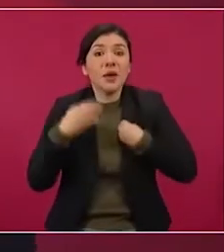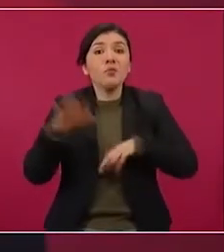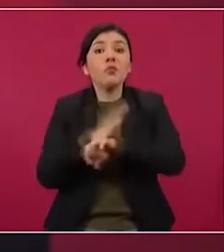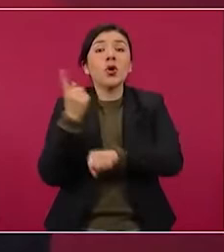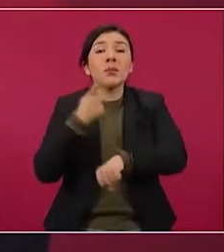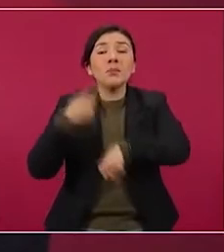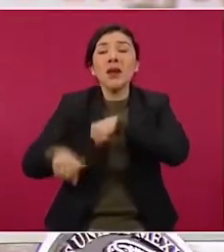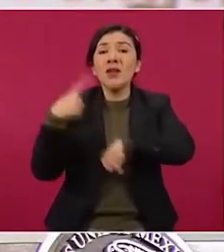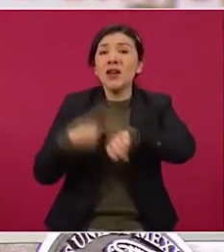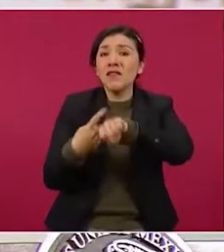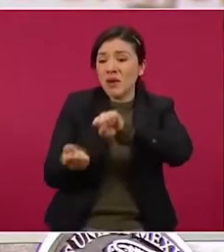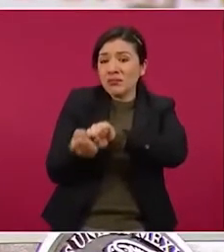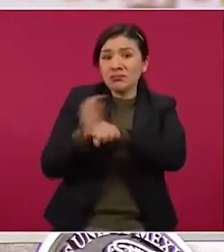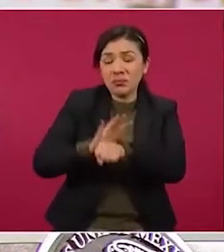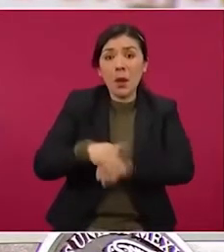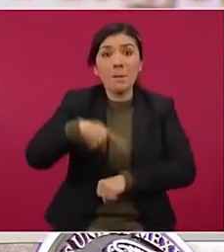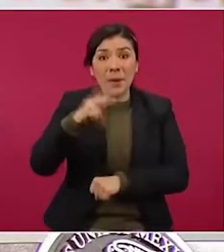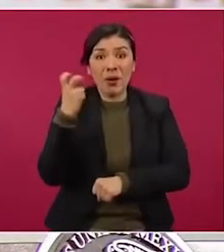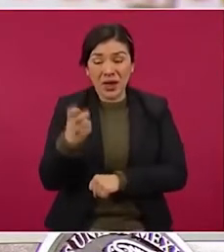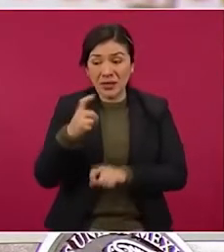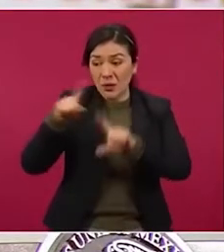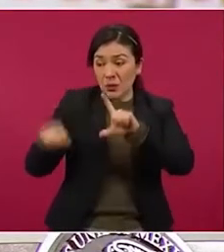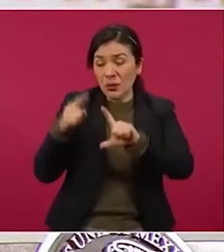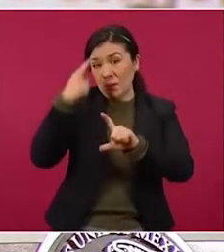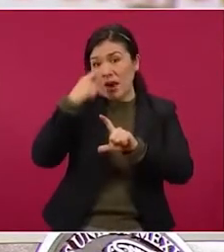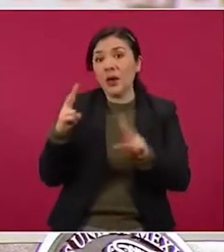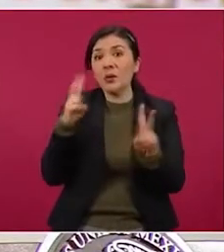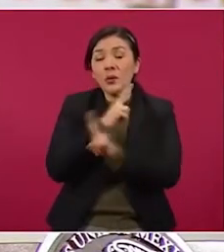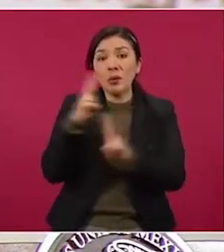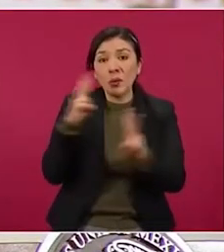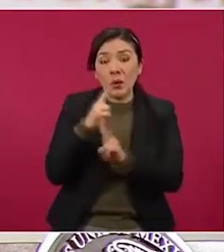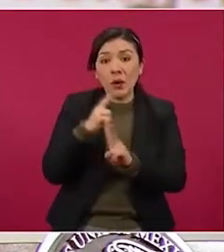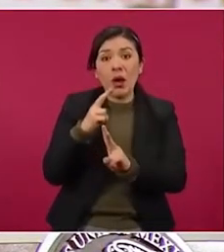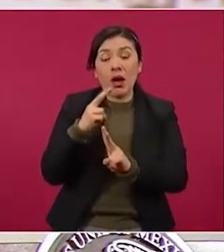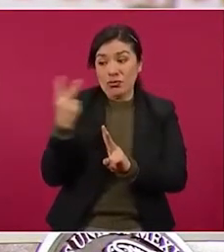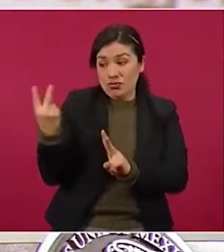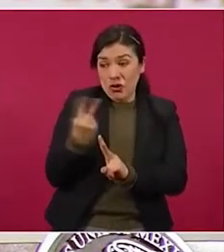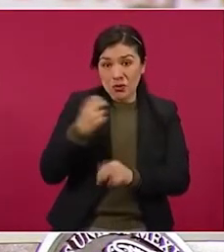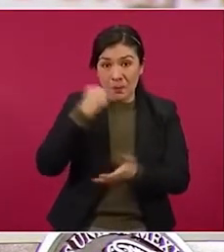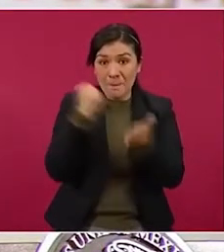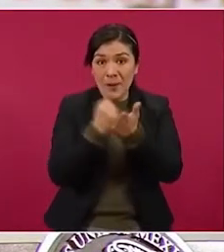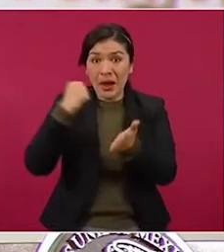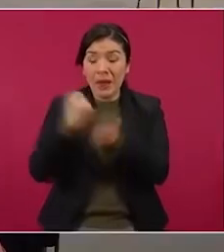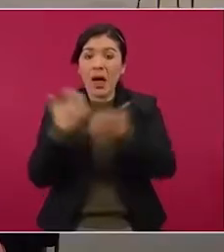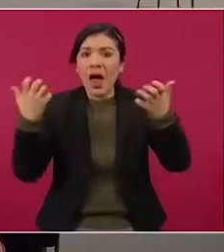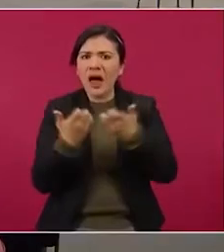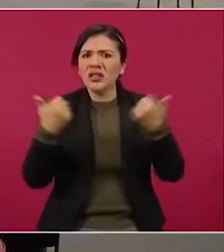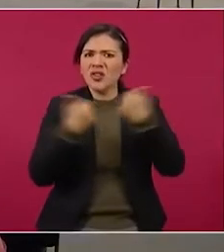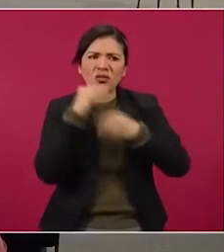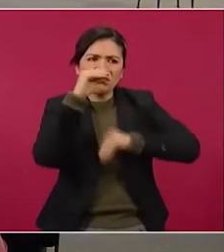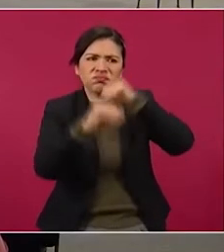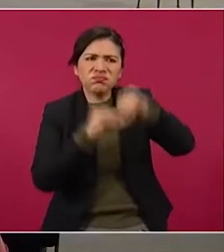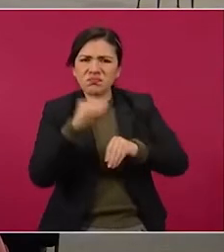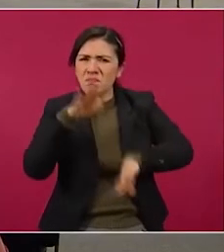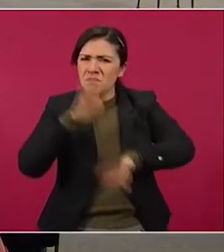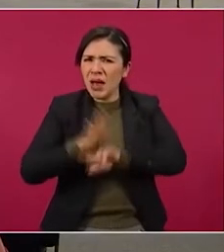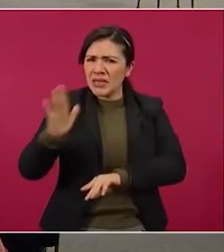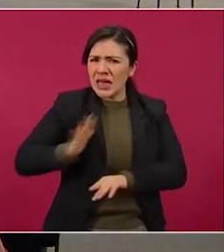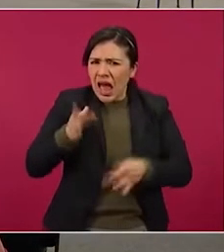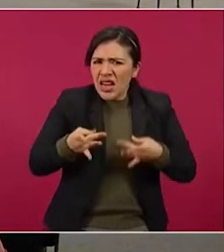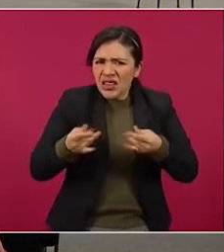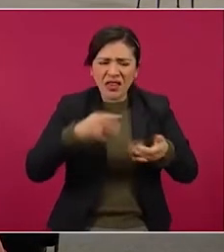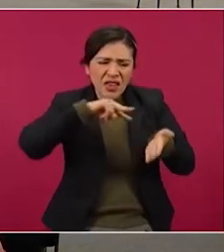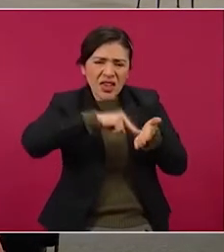los ventiladores 100 por ciento mexicanos EGECAT, 4T y GATSI, desarrollados con los más altos estándares de